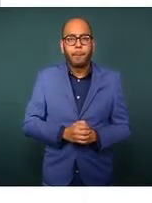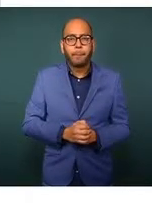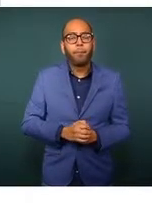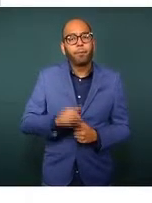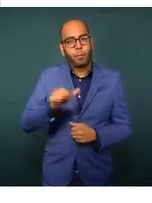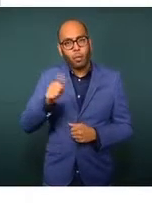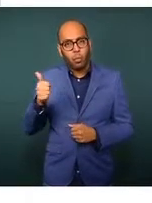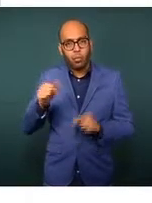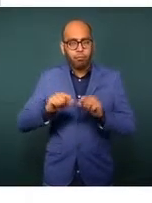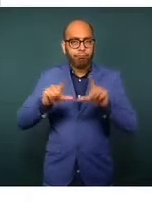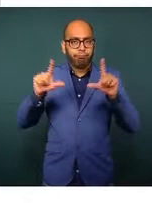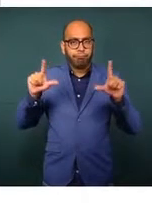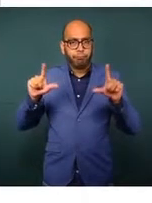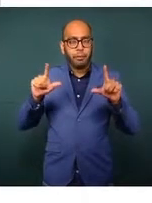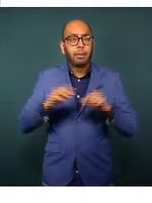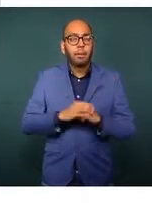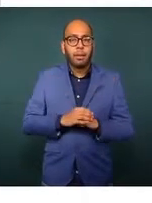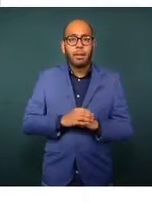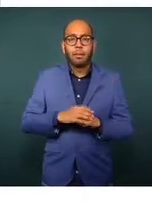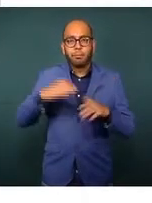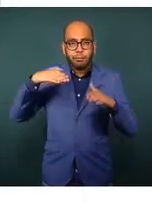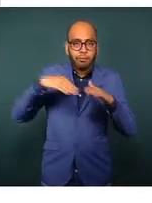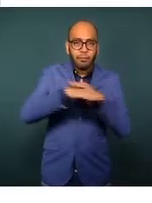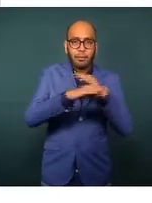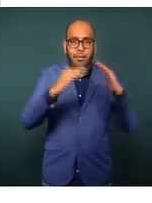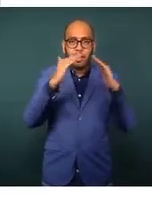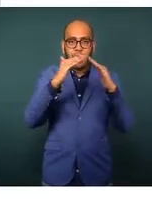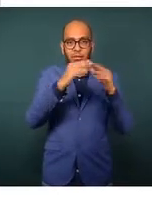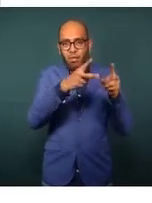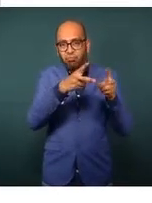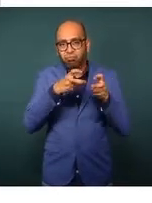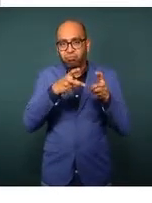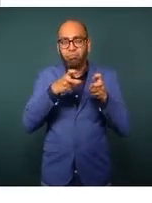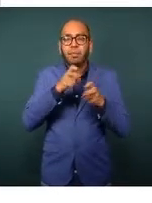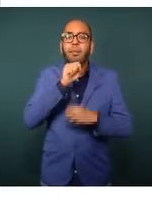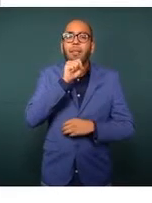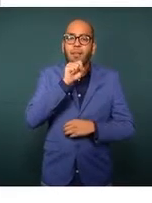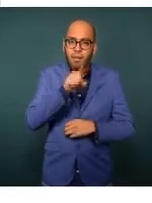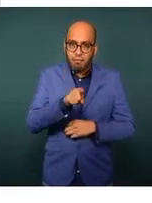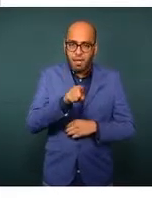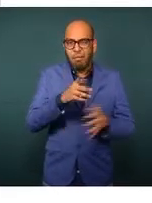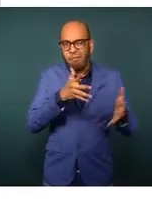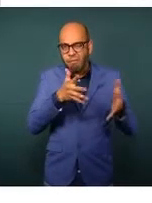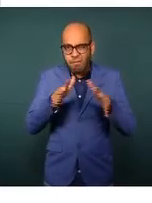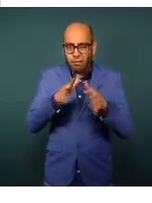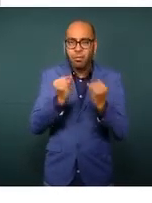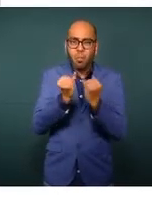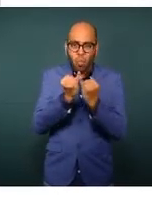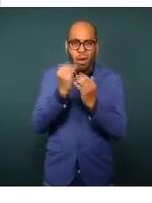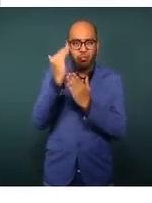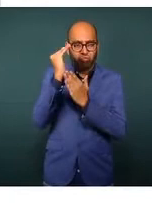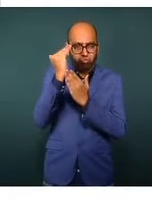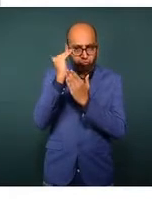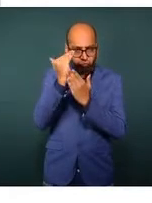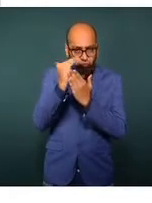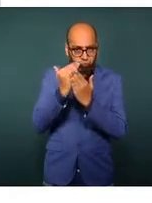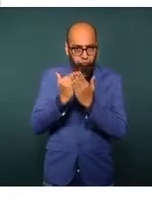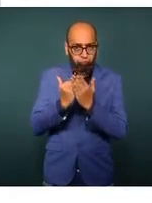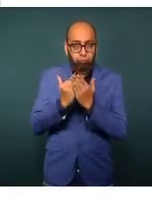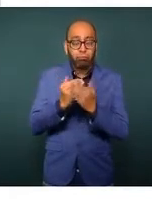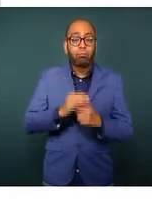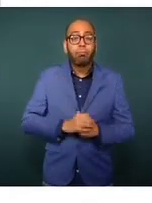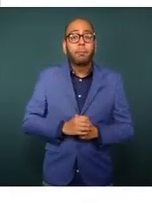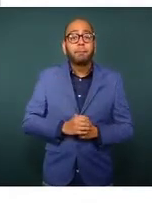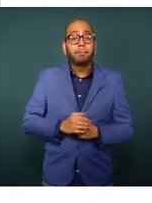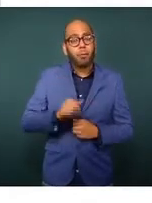En el robo a casa habitación, también tiene la misma tendencia a la baja. Vamos,